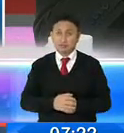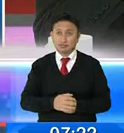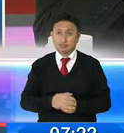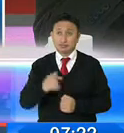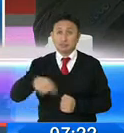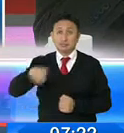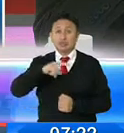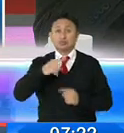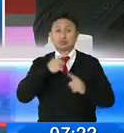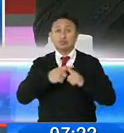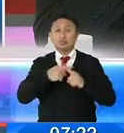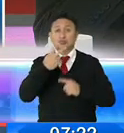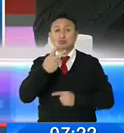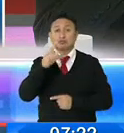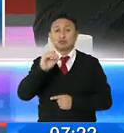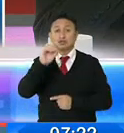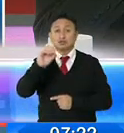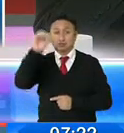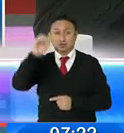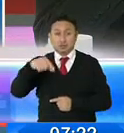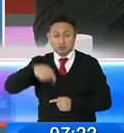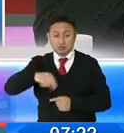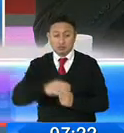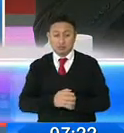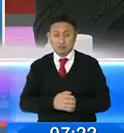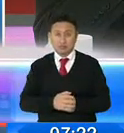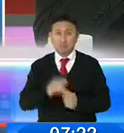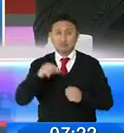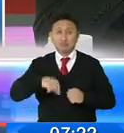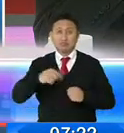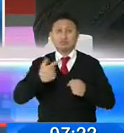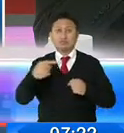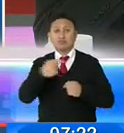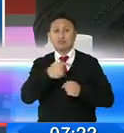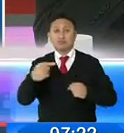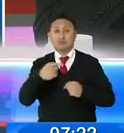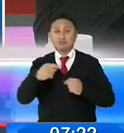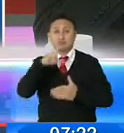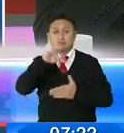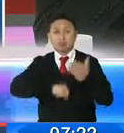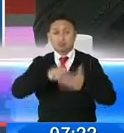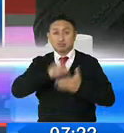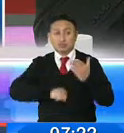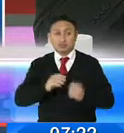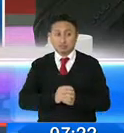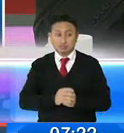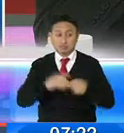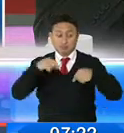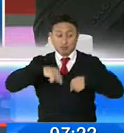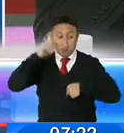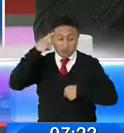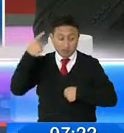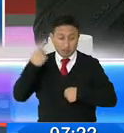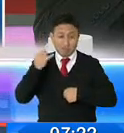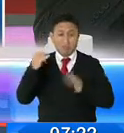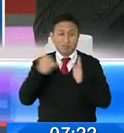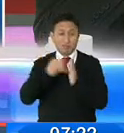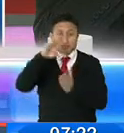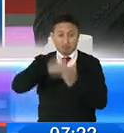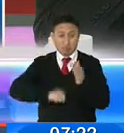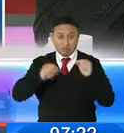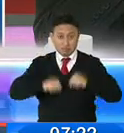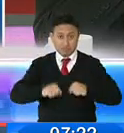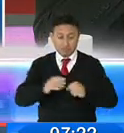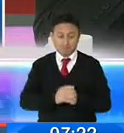multiplicar por el 25% que sería la tarifa y restar el contribuyente las retenciones que le han efectuado. Con este